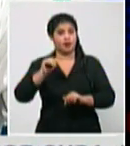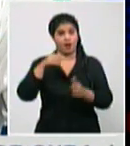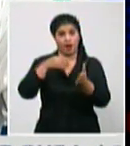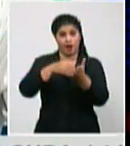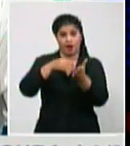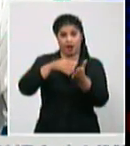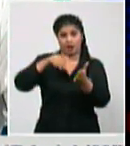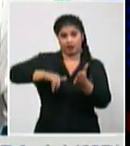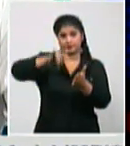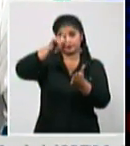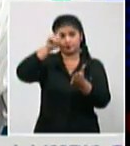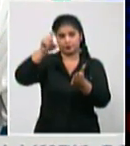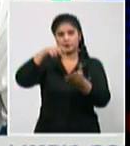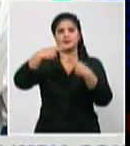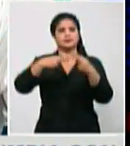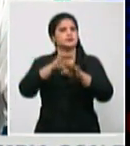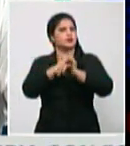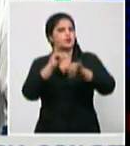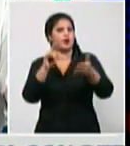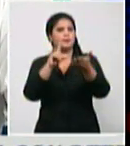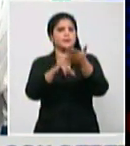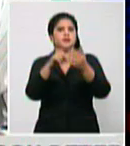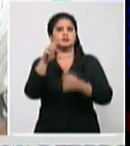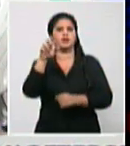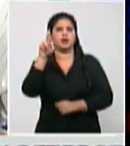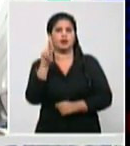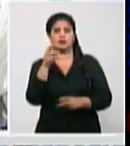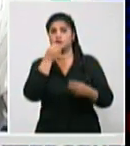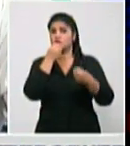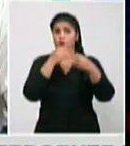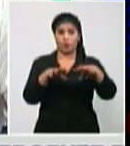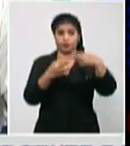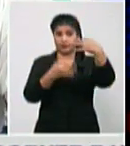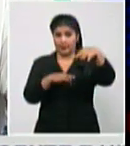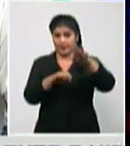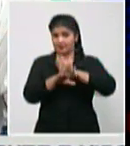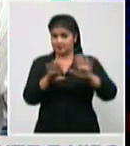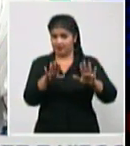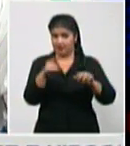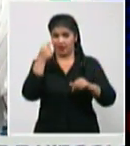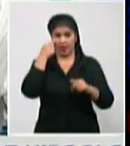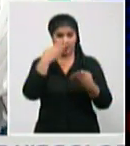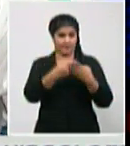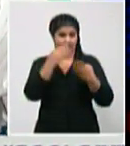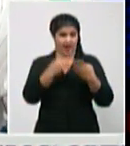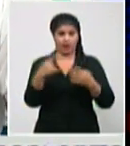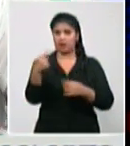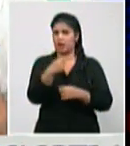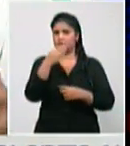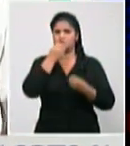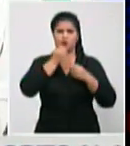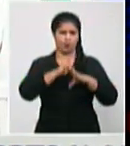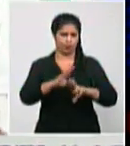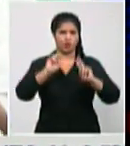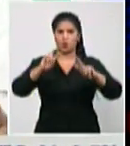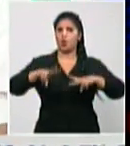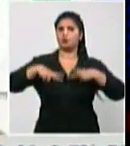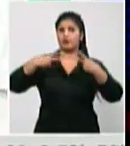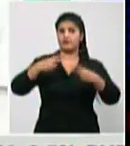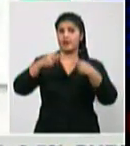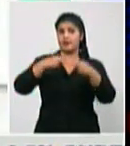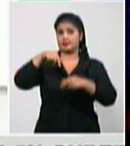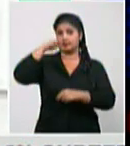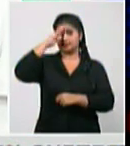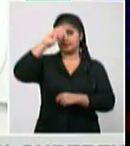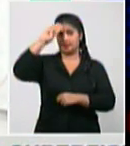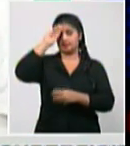excepción sin excepción y después a todas las personas excepto los turistas para no entrar